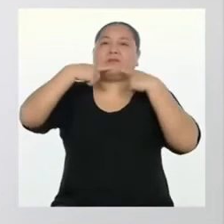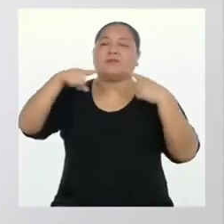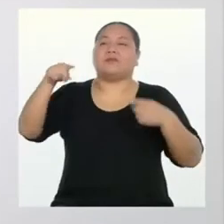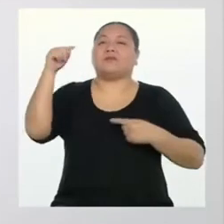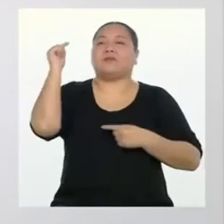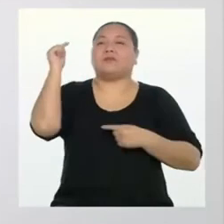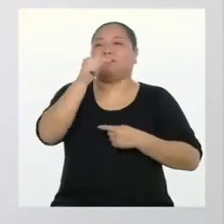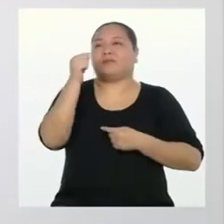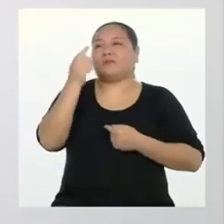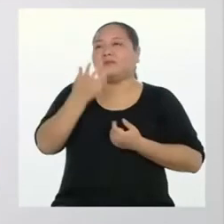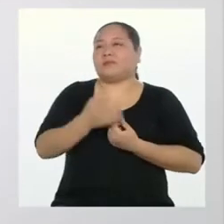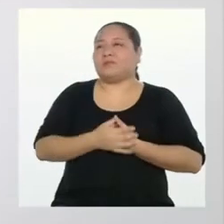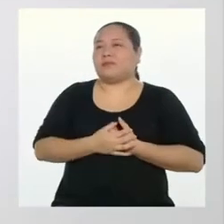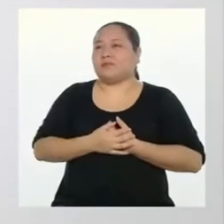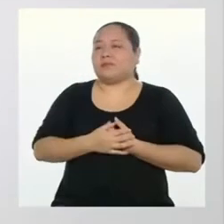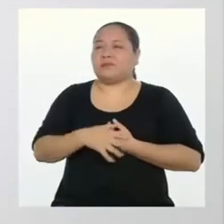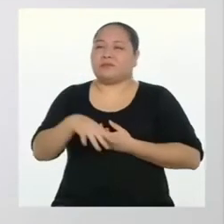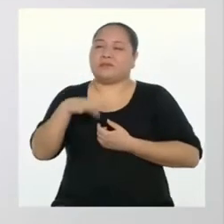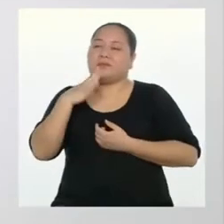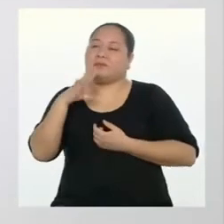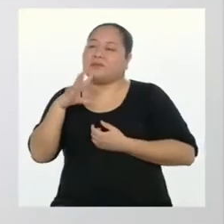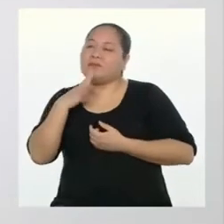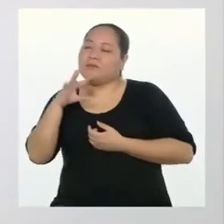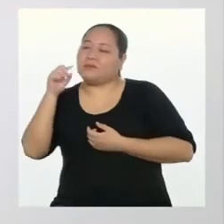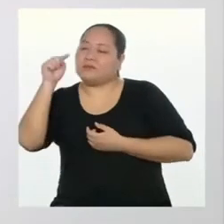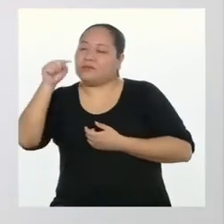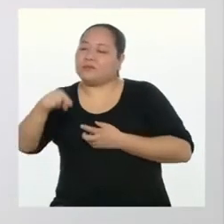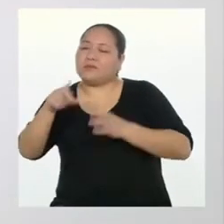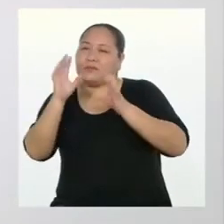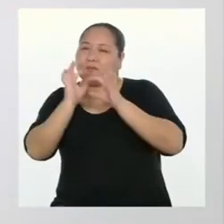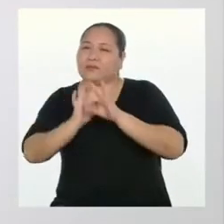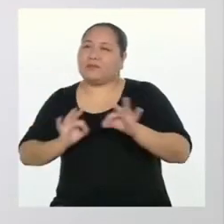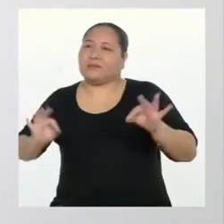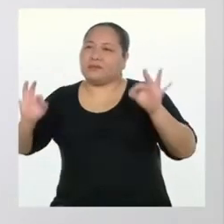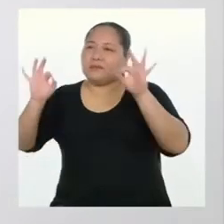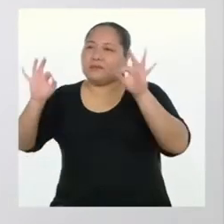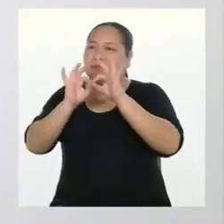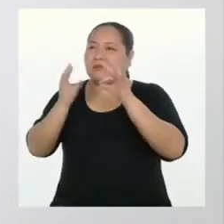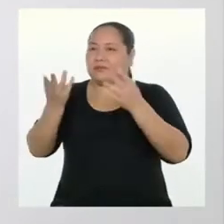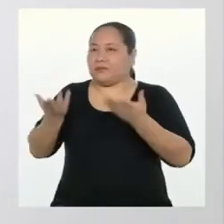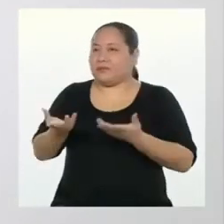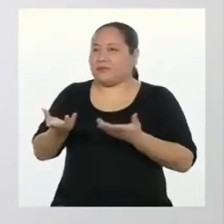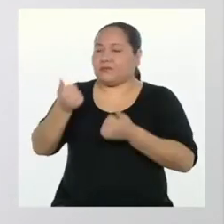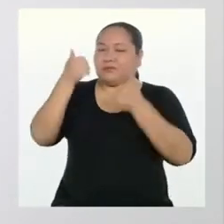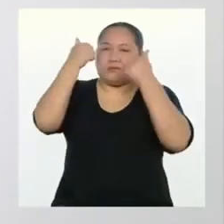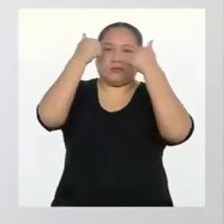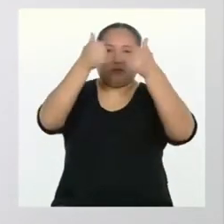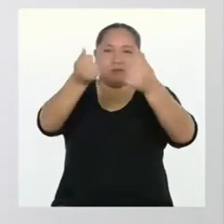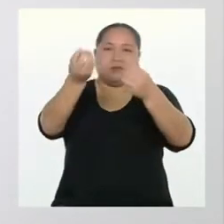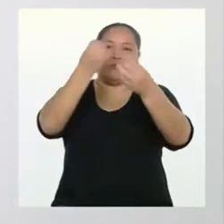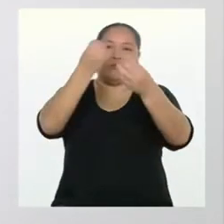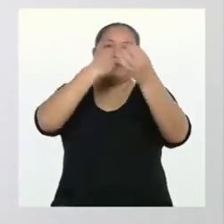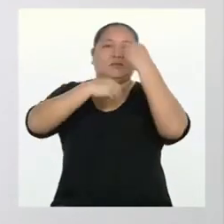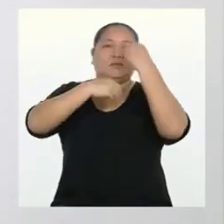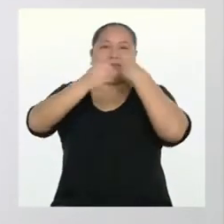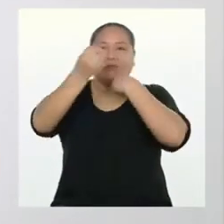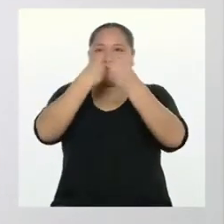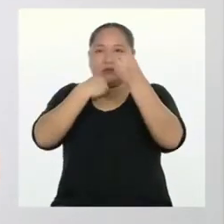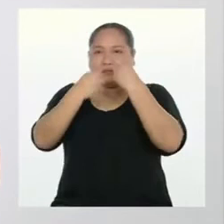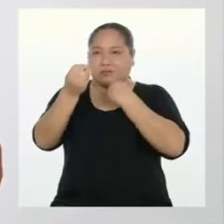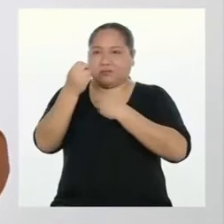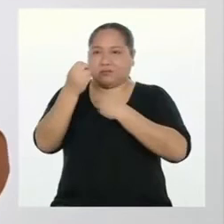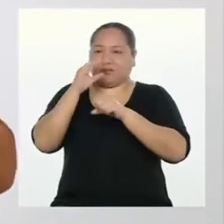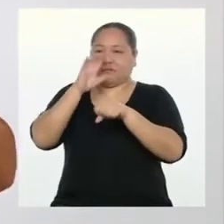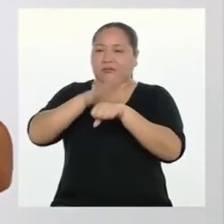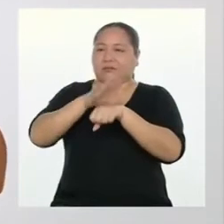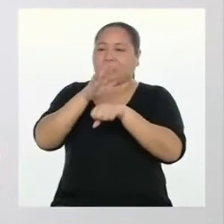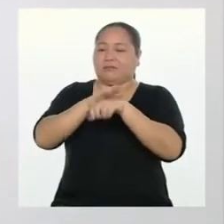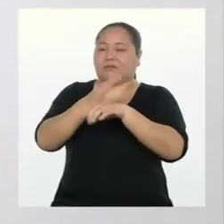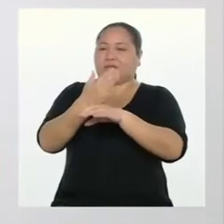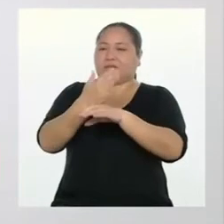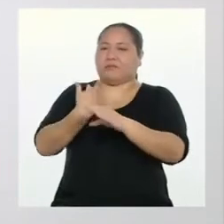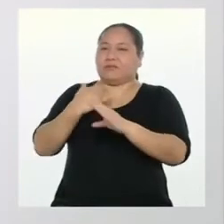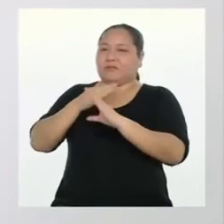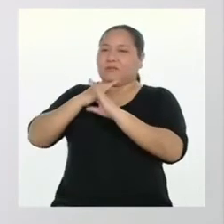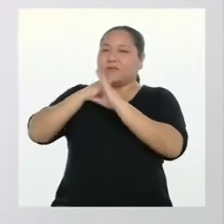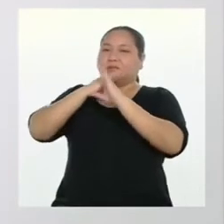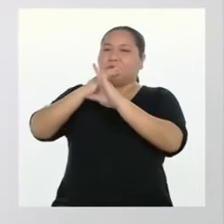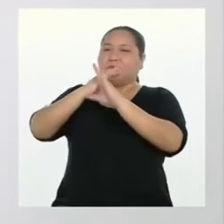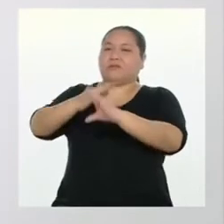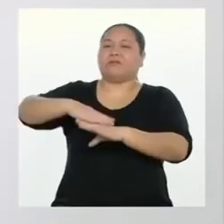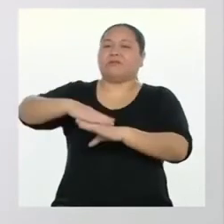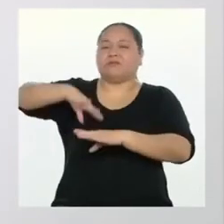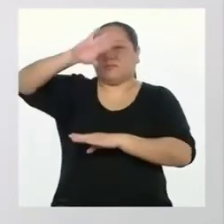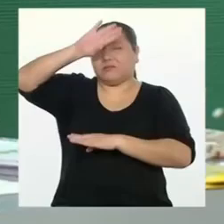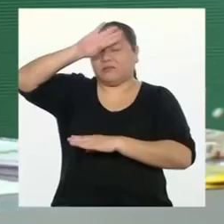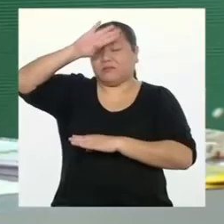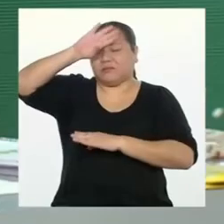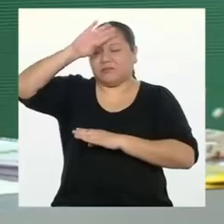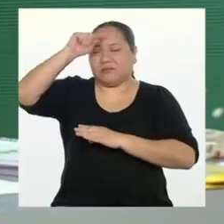En nuestro caso, será hablar de la importancia de tener una buena alimentación para prevenir y combatir